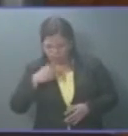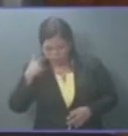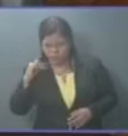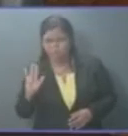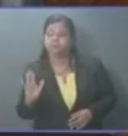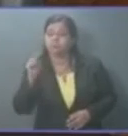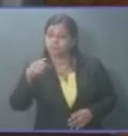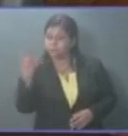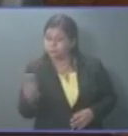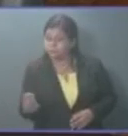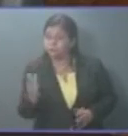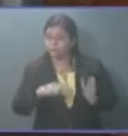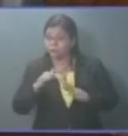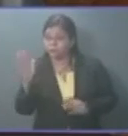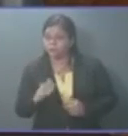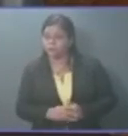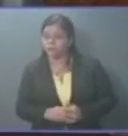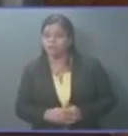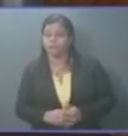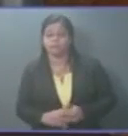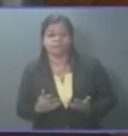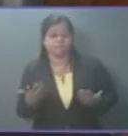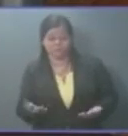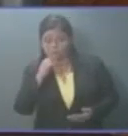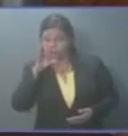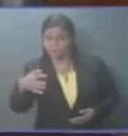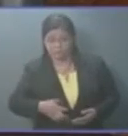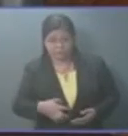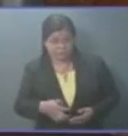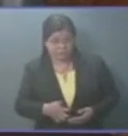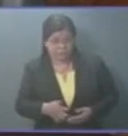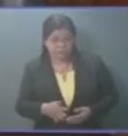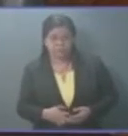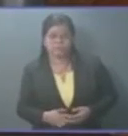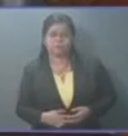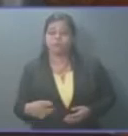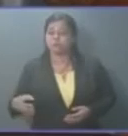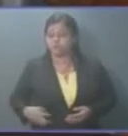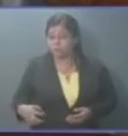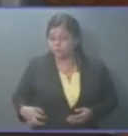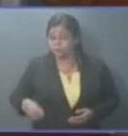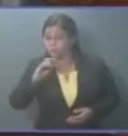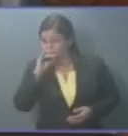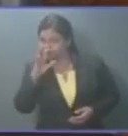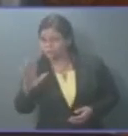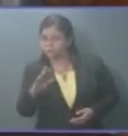y este día sobre todo, de que la mentira, el torcer la realidad,